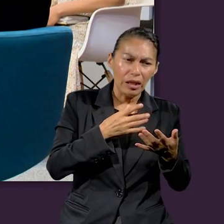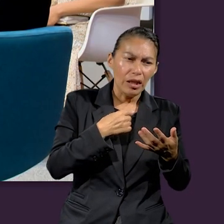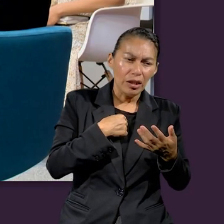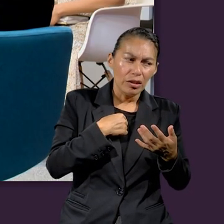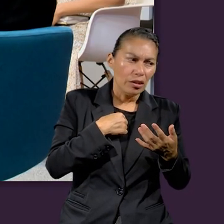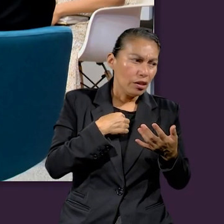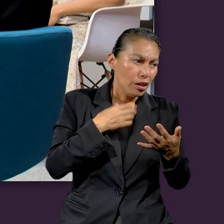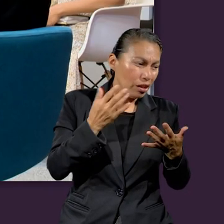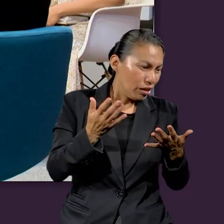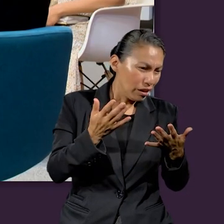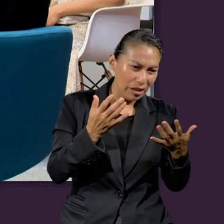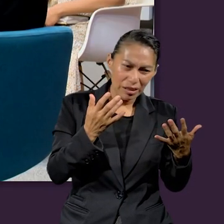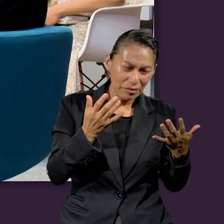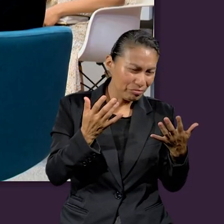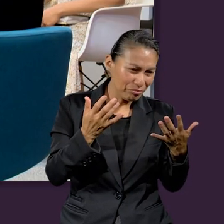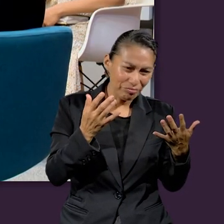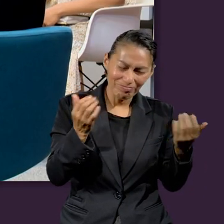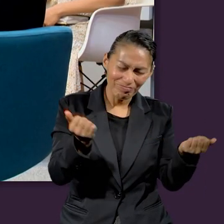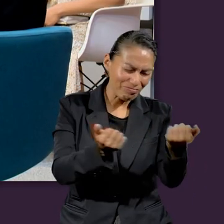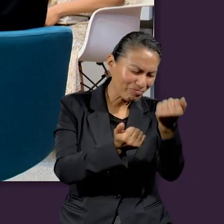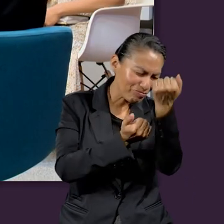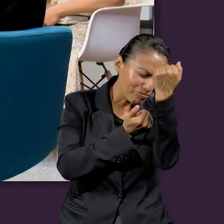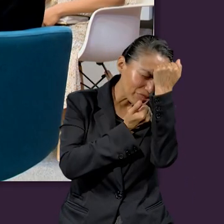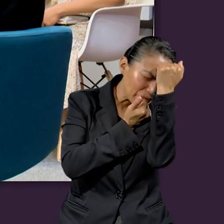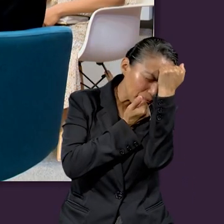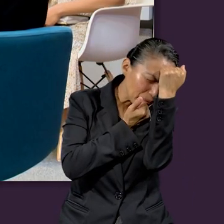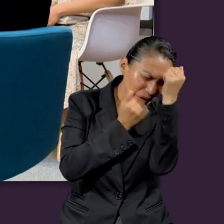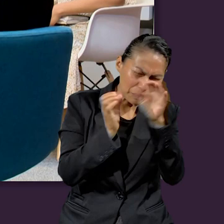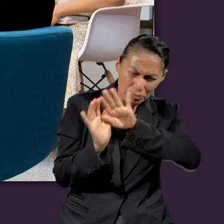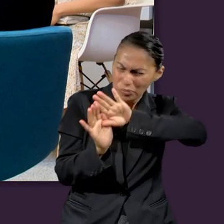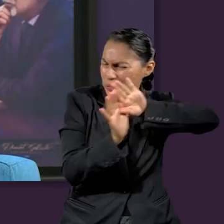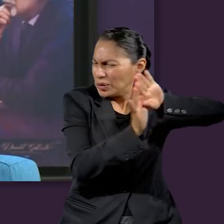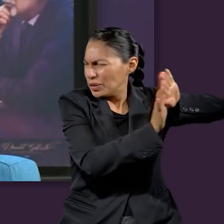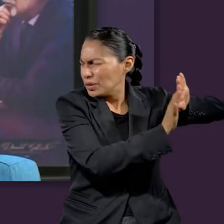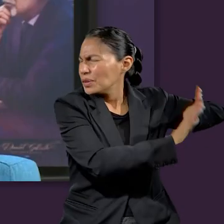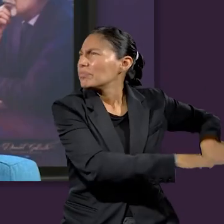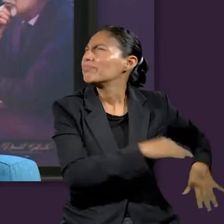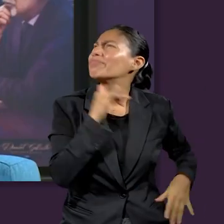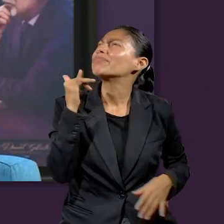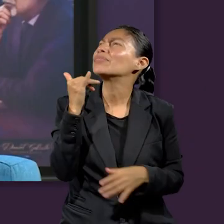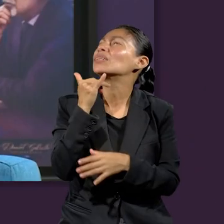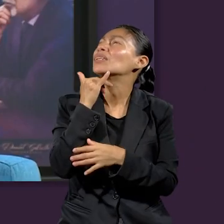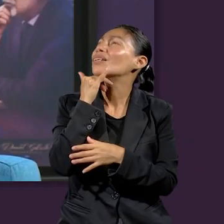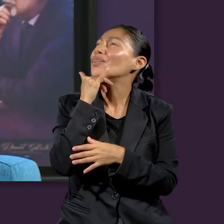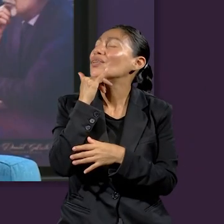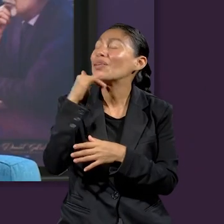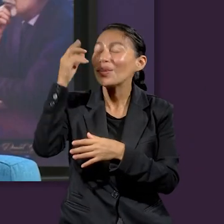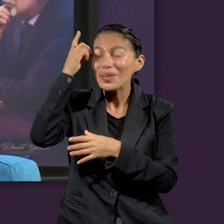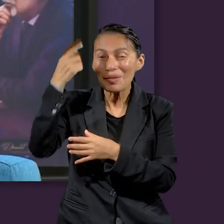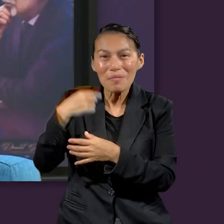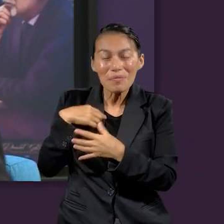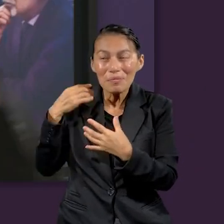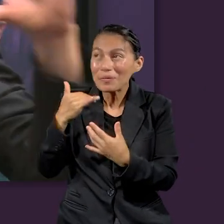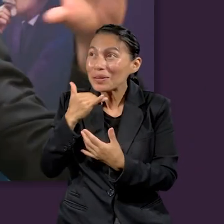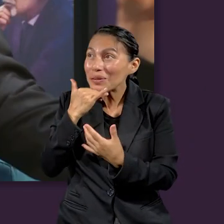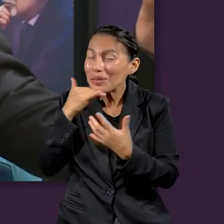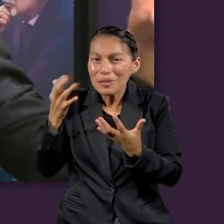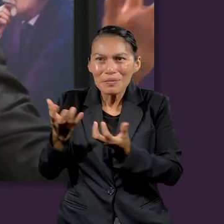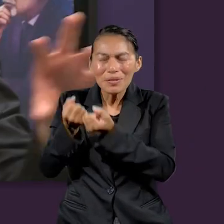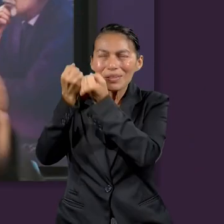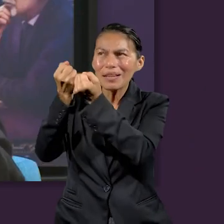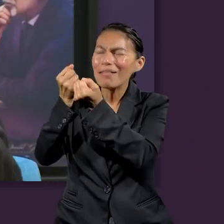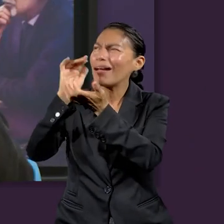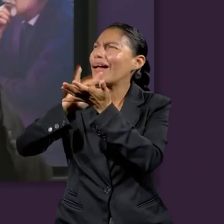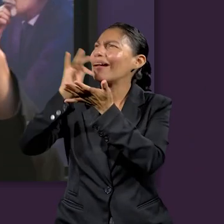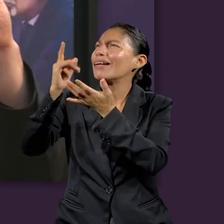hay borrón y cuenta nueva. Y el plan de salvación, todo lo que leímos, todo lo que estudiamos esta semana, nos muestra esto. Cómo es que Dios, a